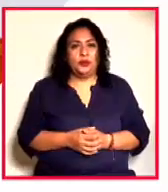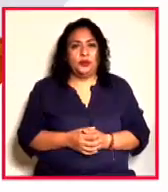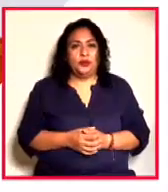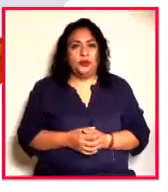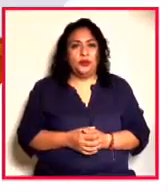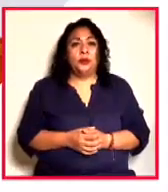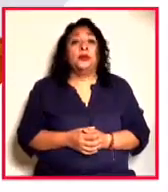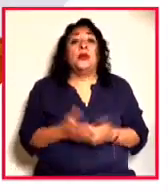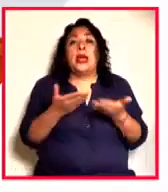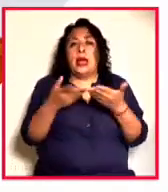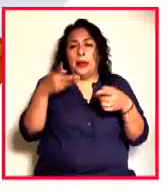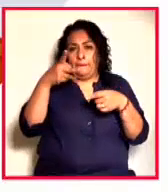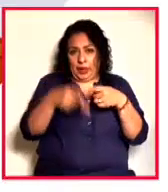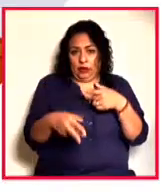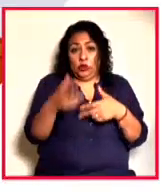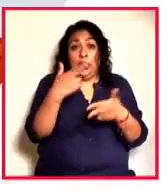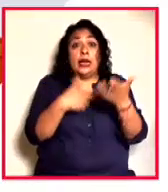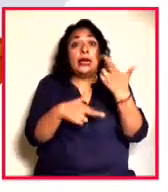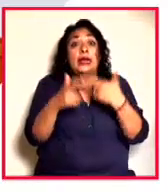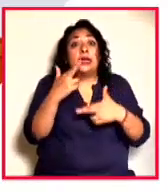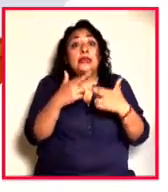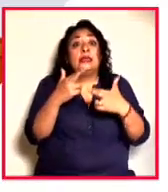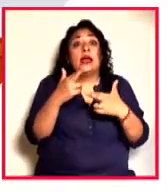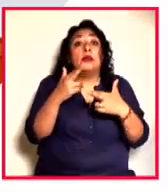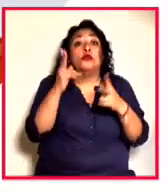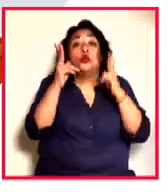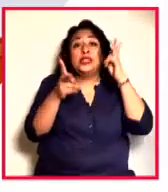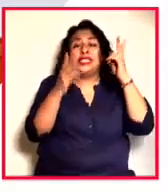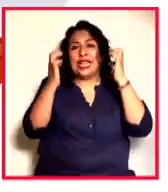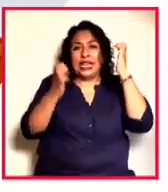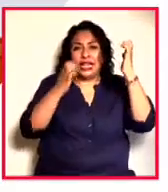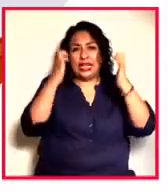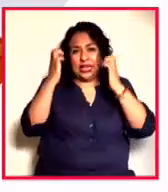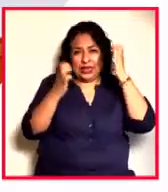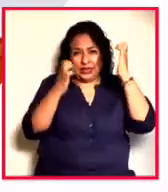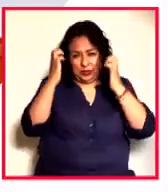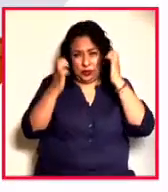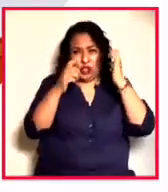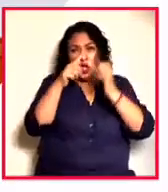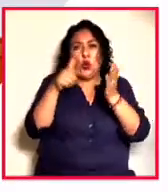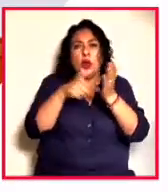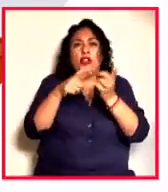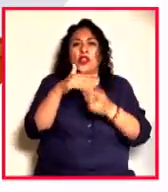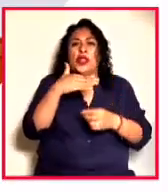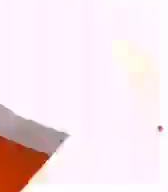Vamos a la pausa. Regresamos a visitar una exposición de Anselm Kiefer en Alemania.